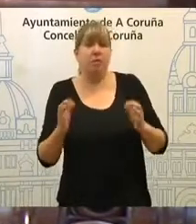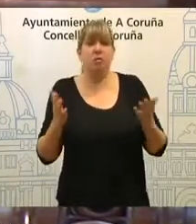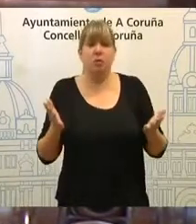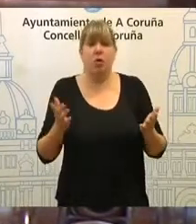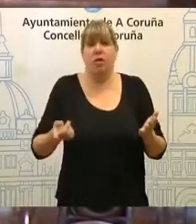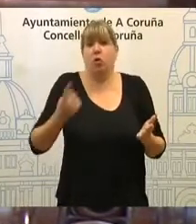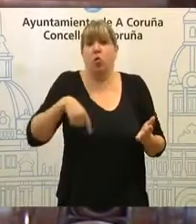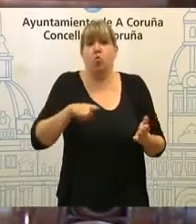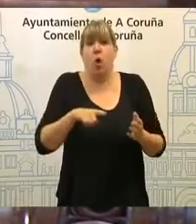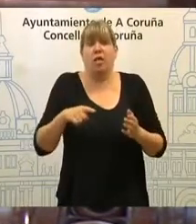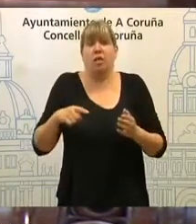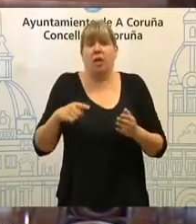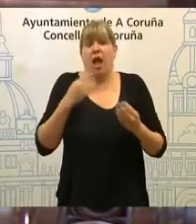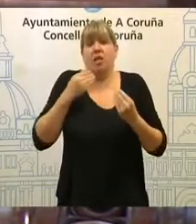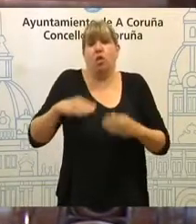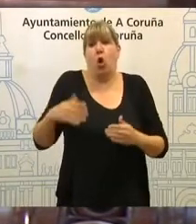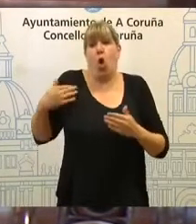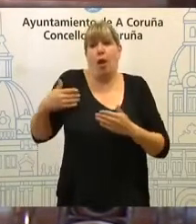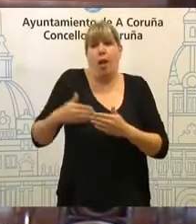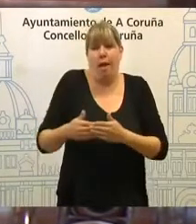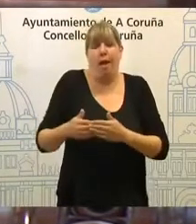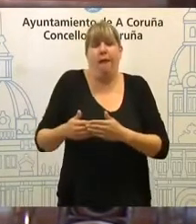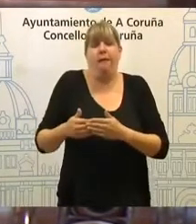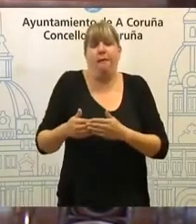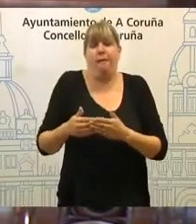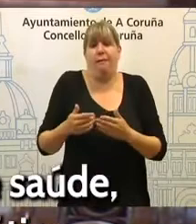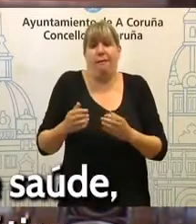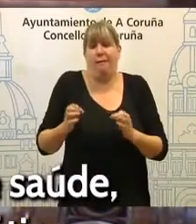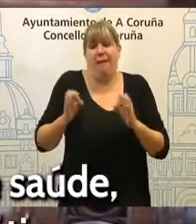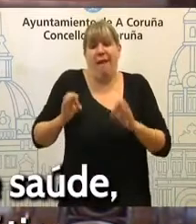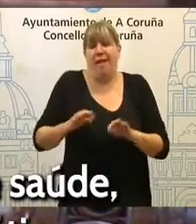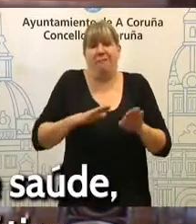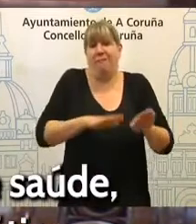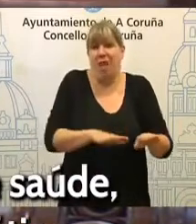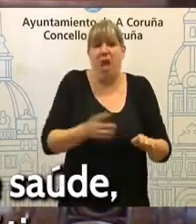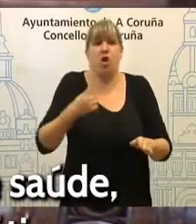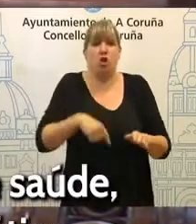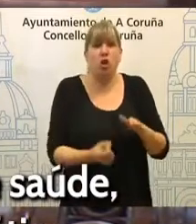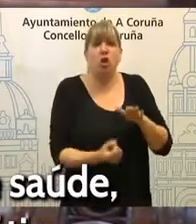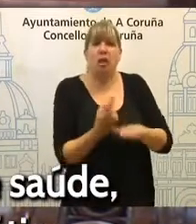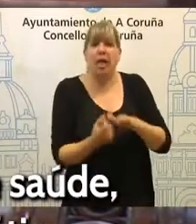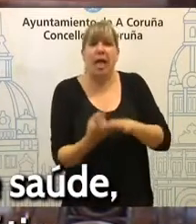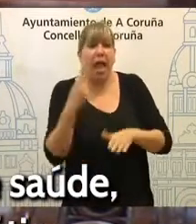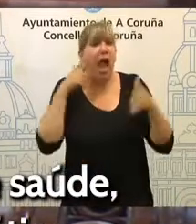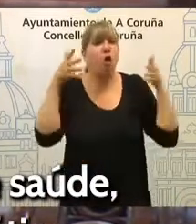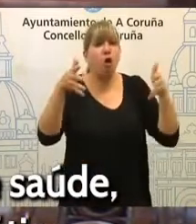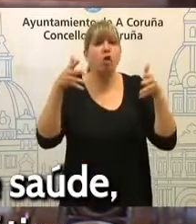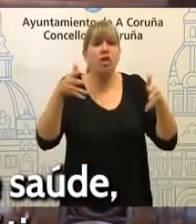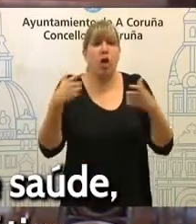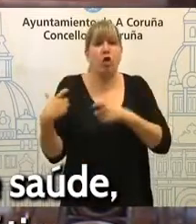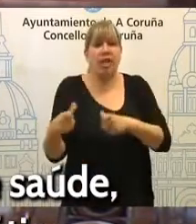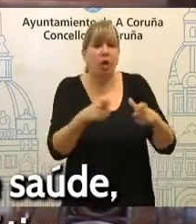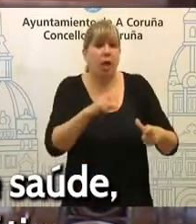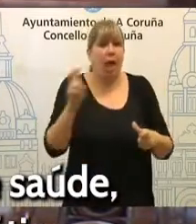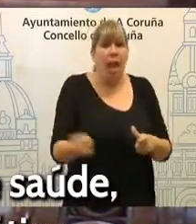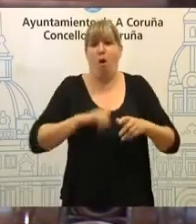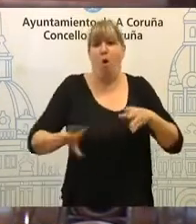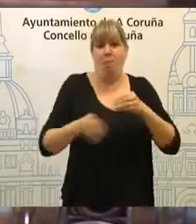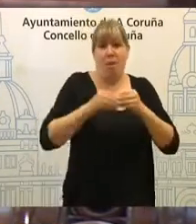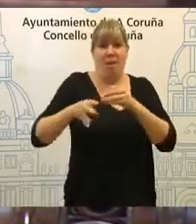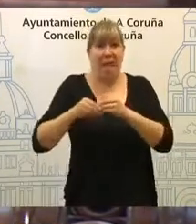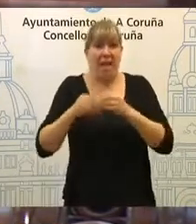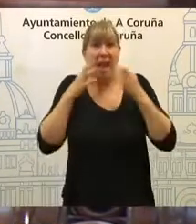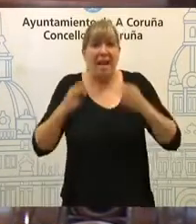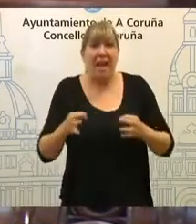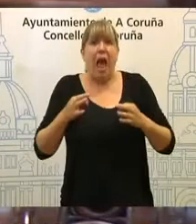insisto, a nosa trayectoria de Goberno avala esta idea Creamos varios consellos sectoriais, ou de saúde, ou de inclusión, ou de memoria democrática